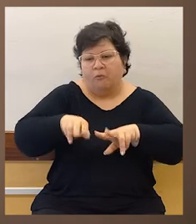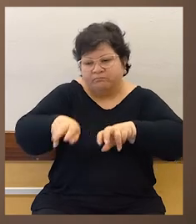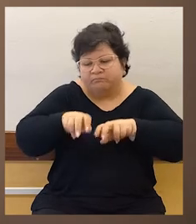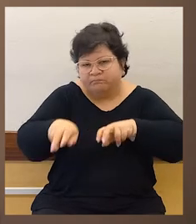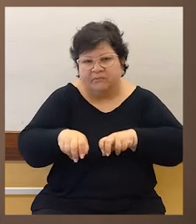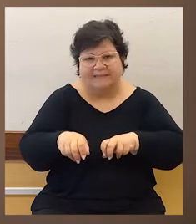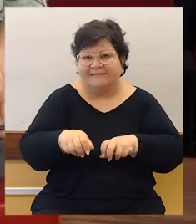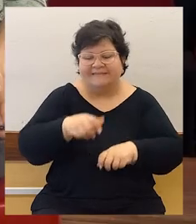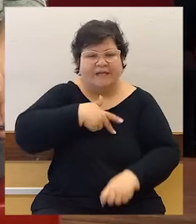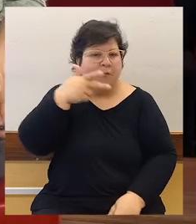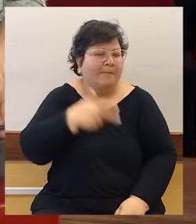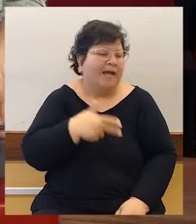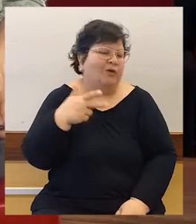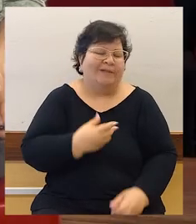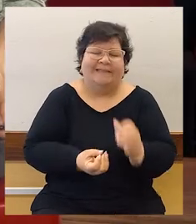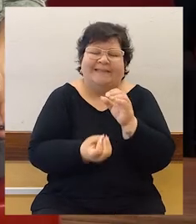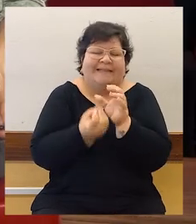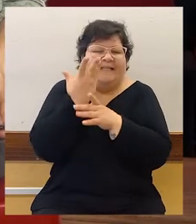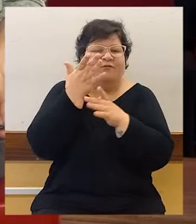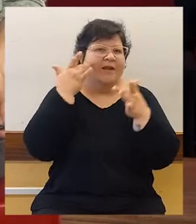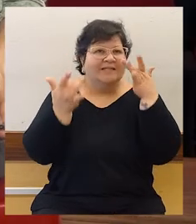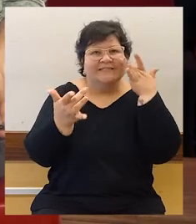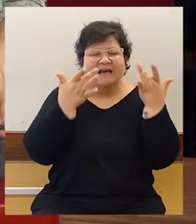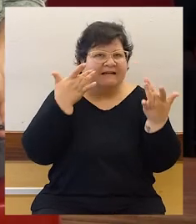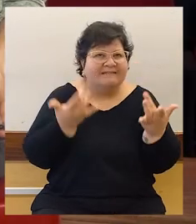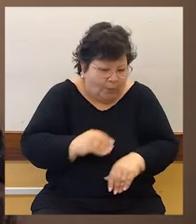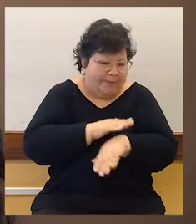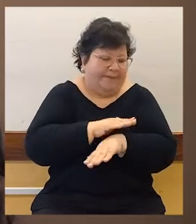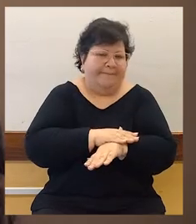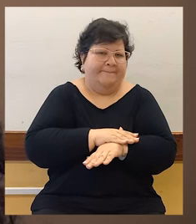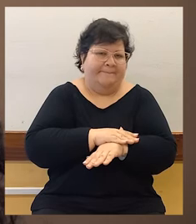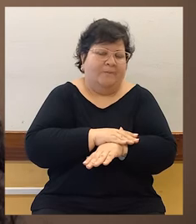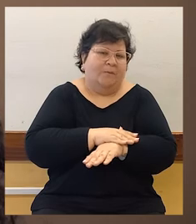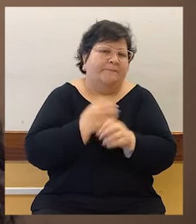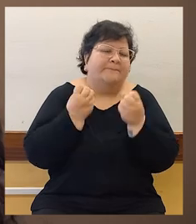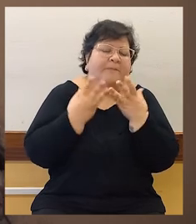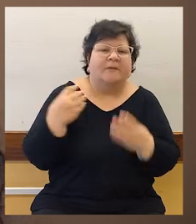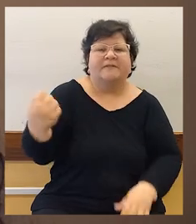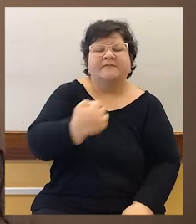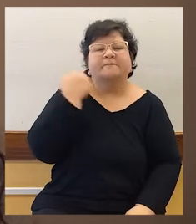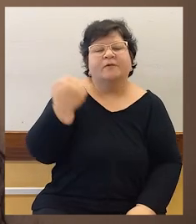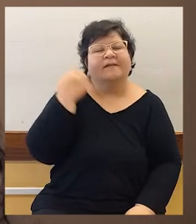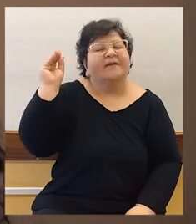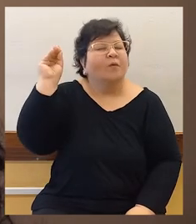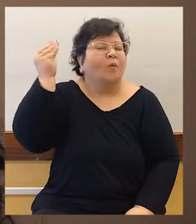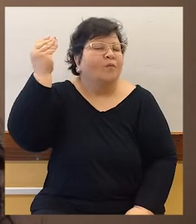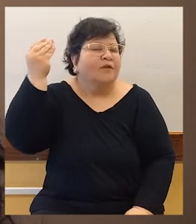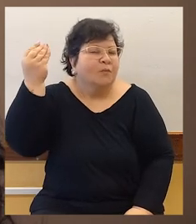creativo, y las artes lo están atravesando todo el tiempo. ¿Por qué es vital en la juventud?